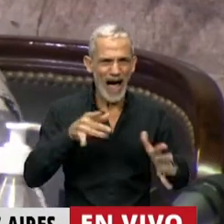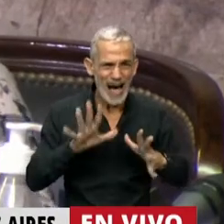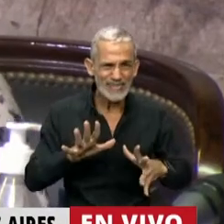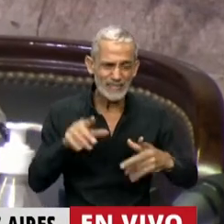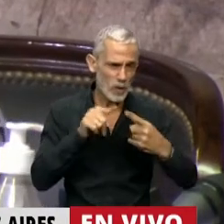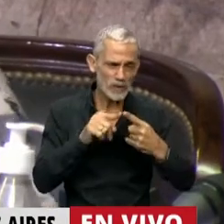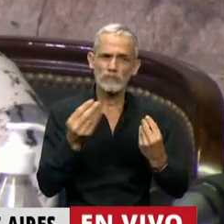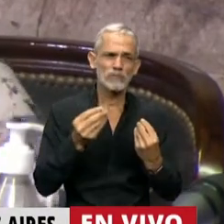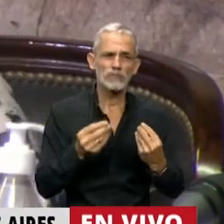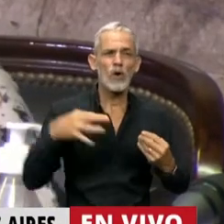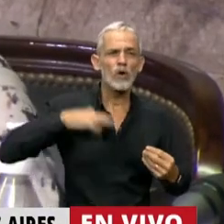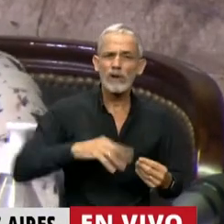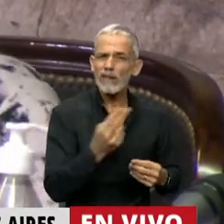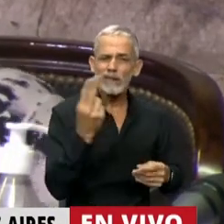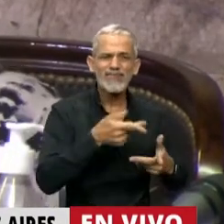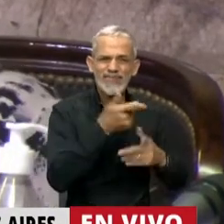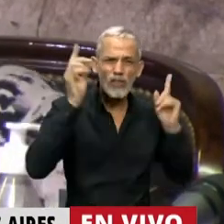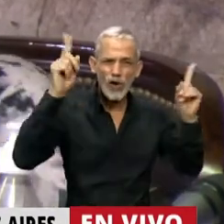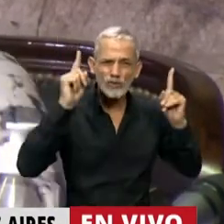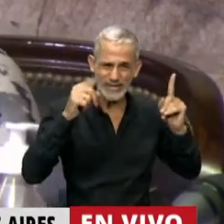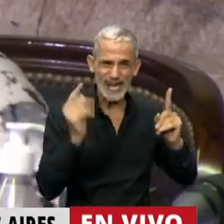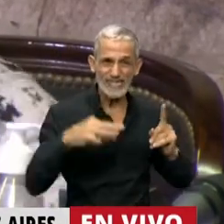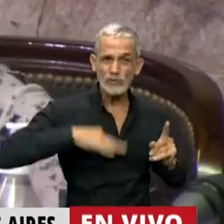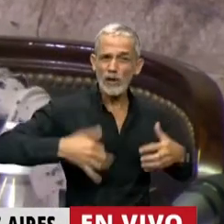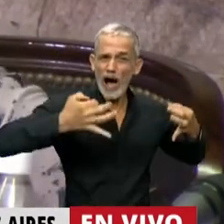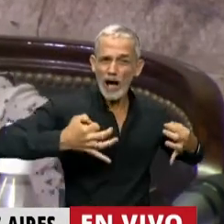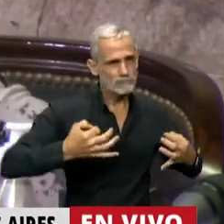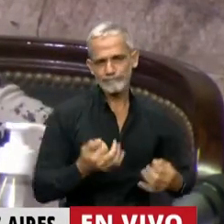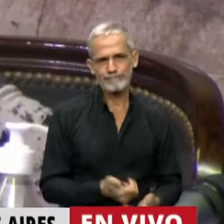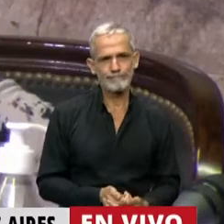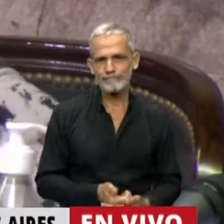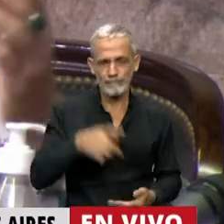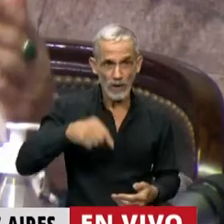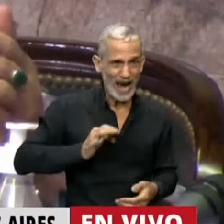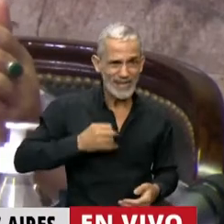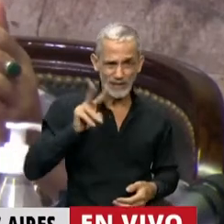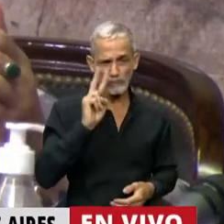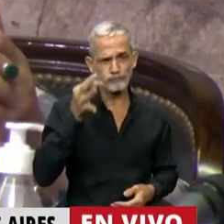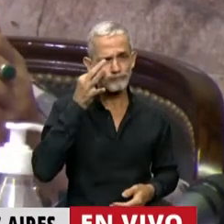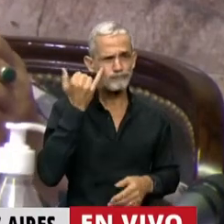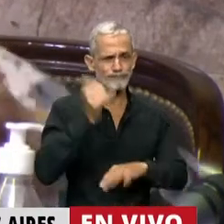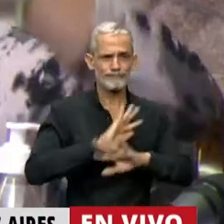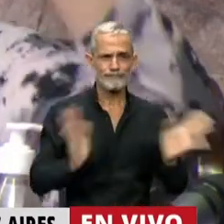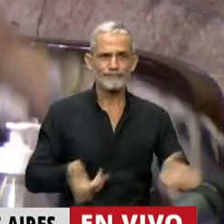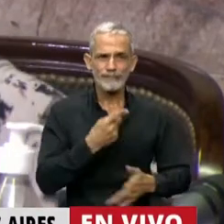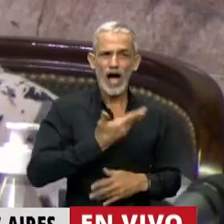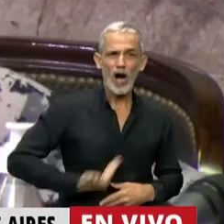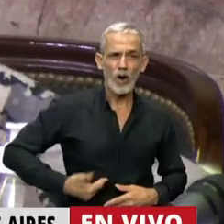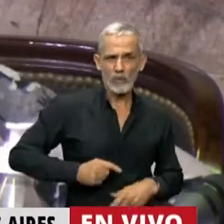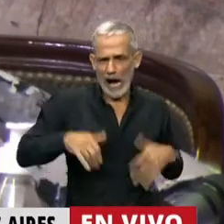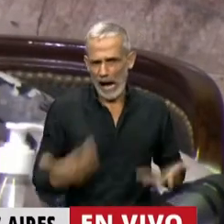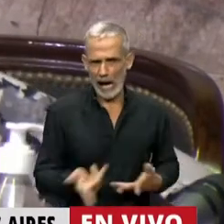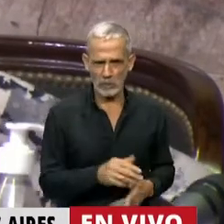agudo de la precarización laboral en la docencia, que se ha visto este año, muy claramente. Los gobiernos